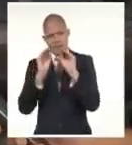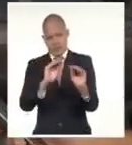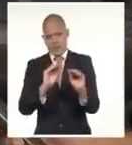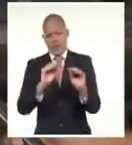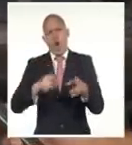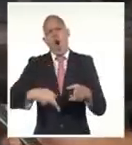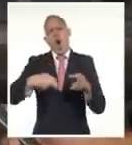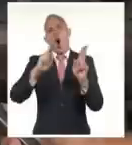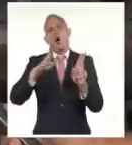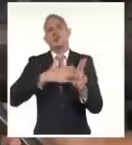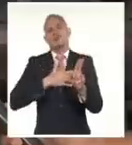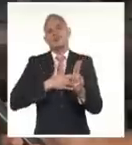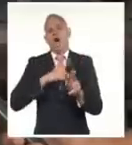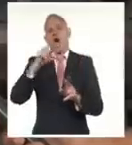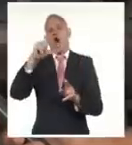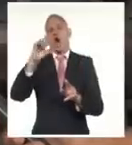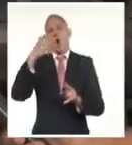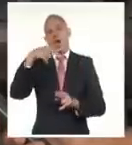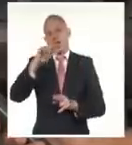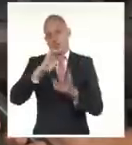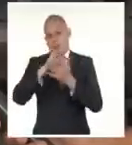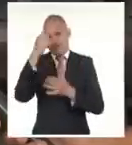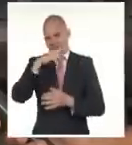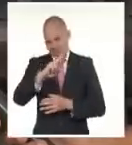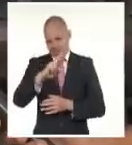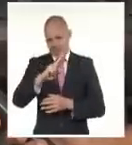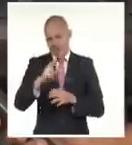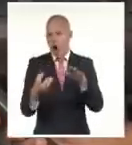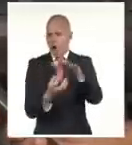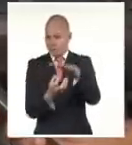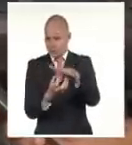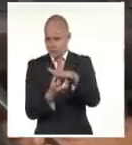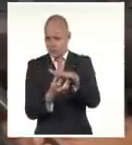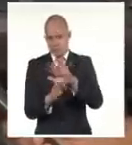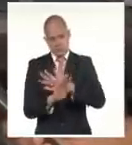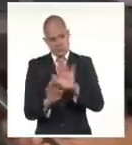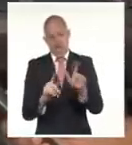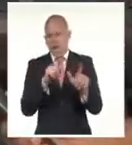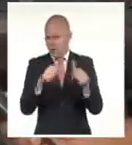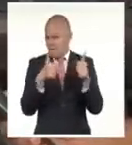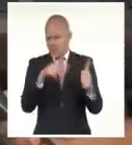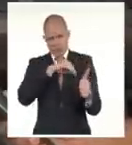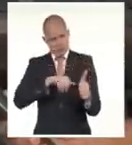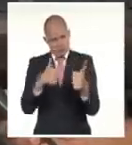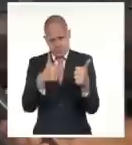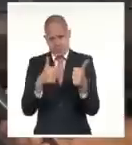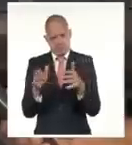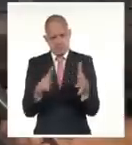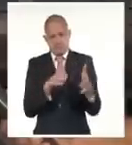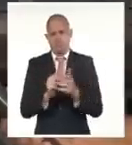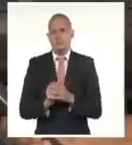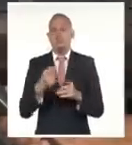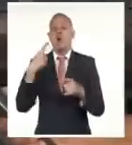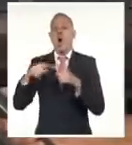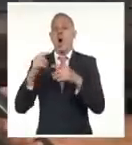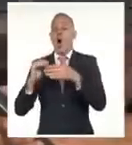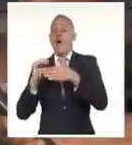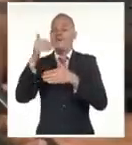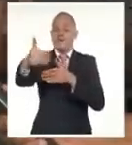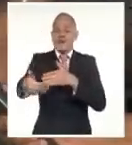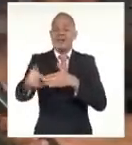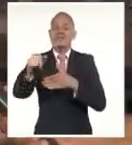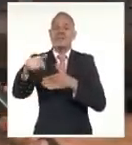afueras de la ciudad, en edificaciones confortables. Está el edificio de Zulueta 512,